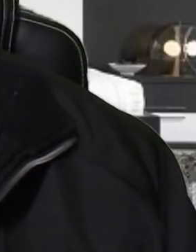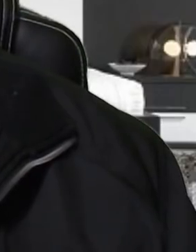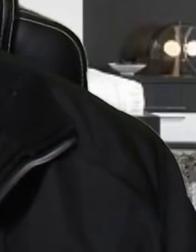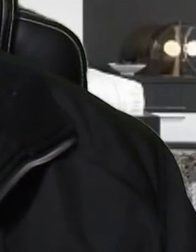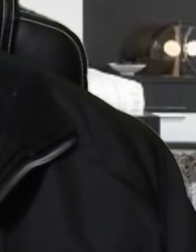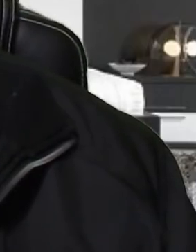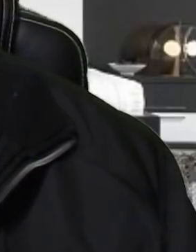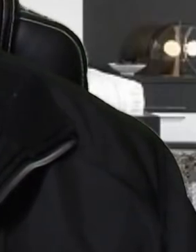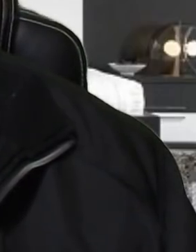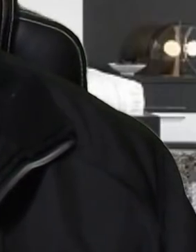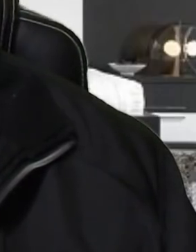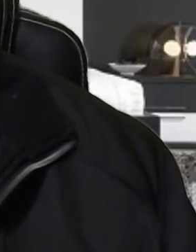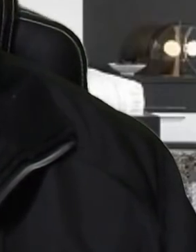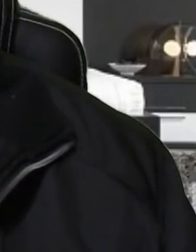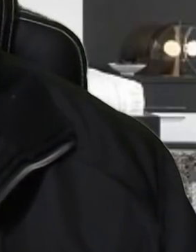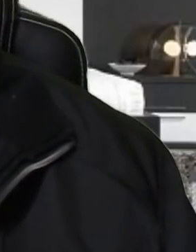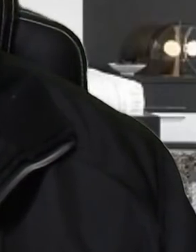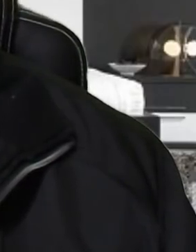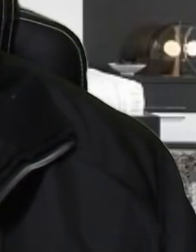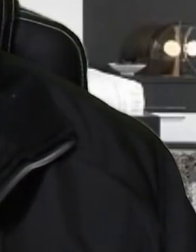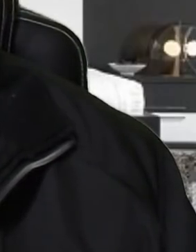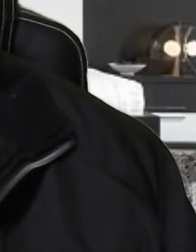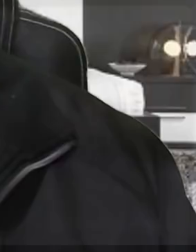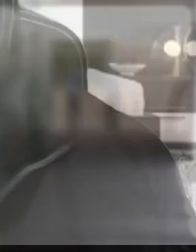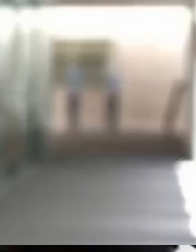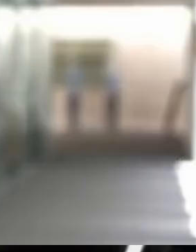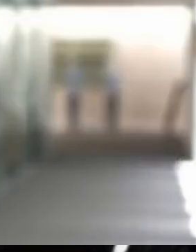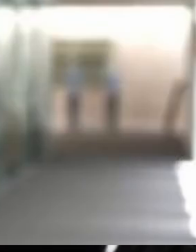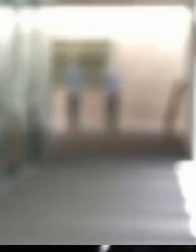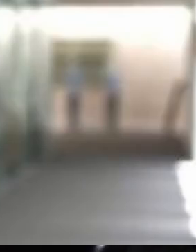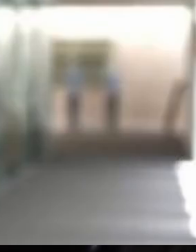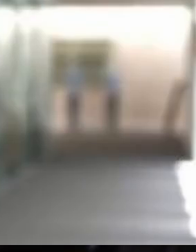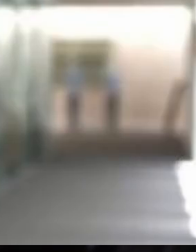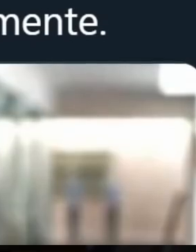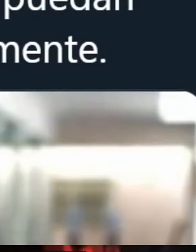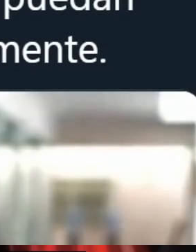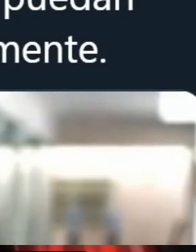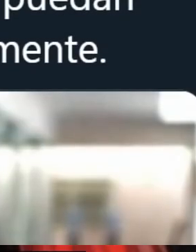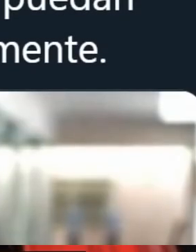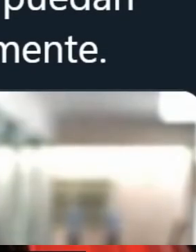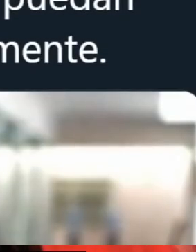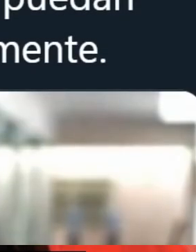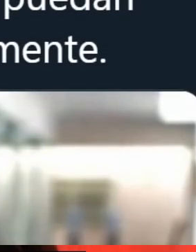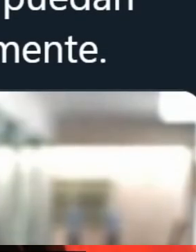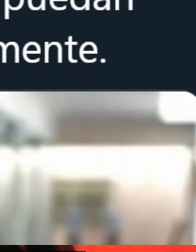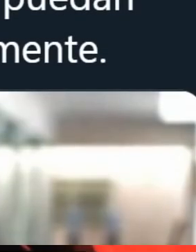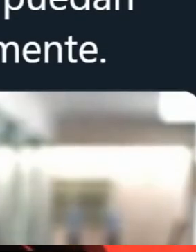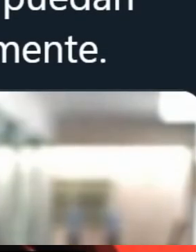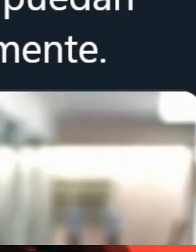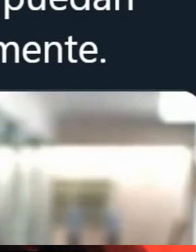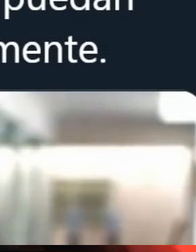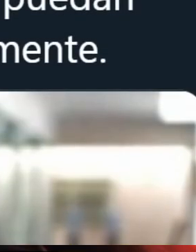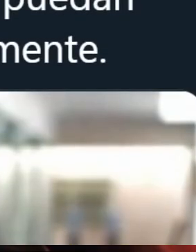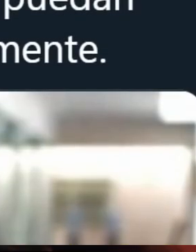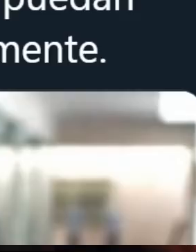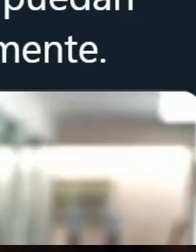ir a un twitter de Vicente Fox, ahora este señor ya es líder de la alianza